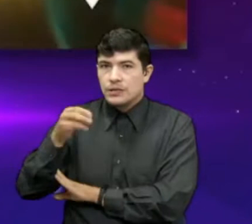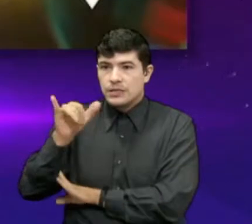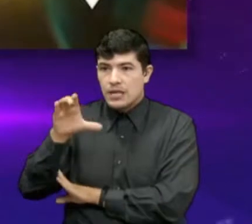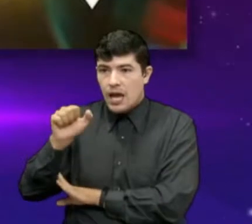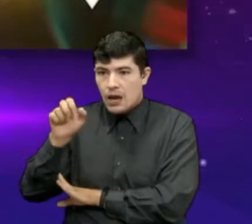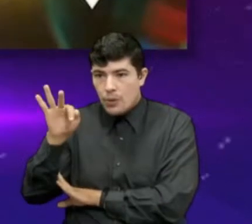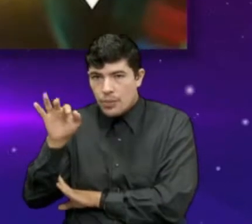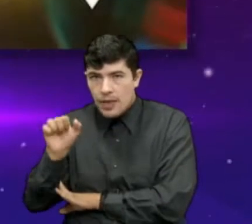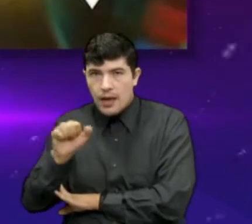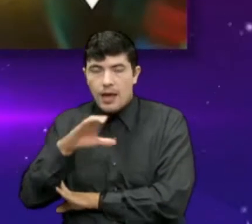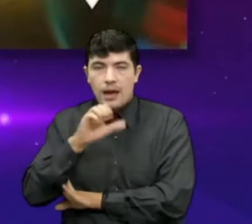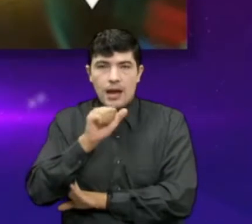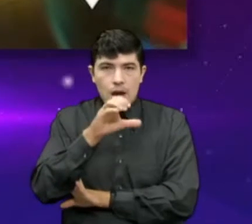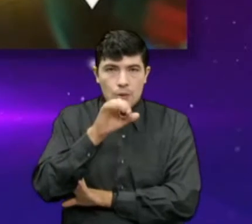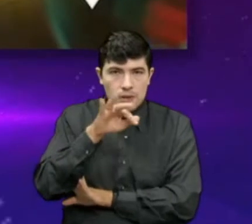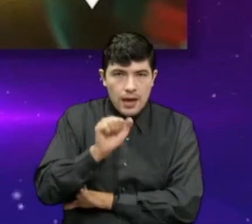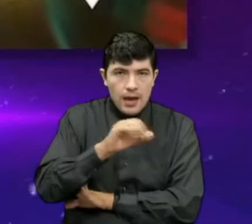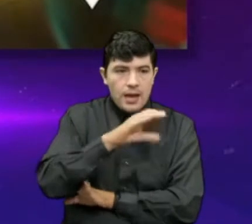Cácota, Chitagá,